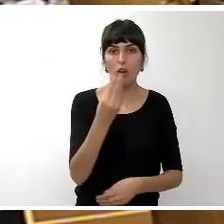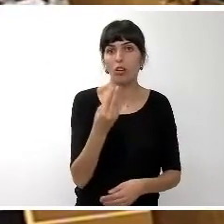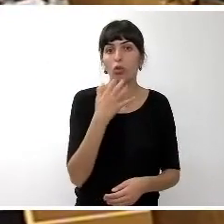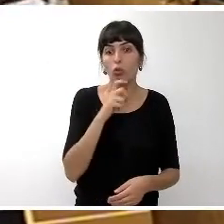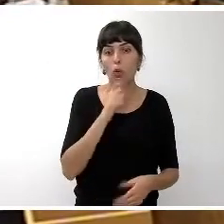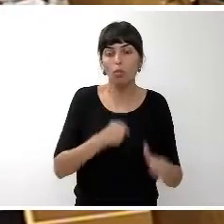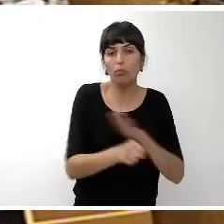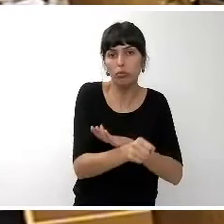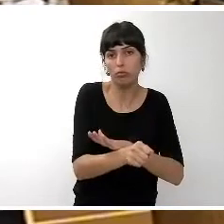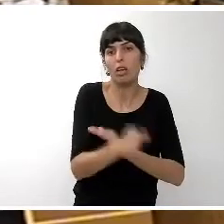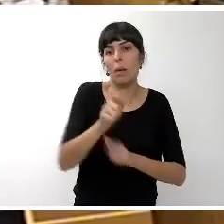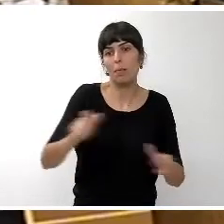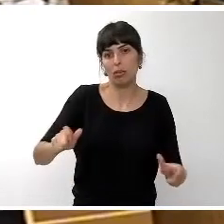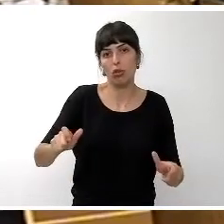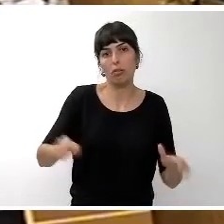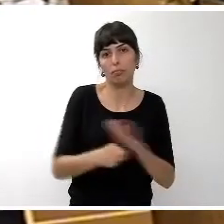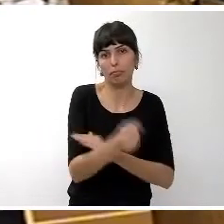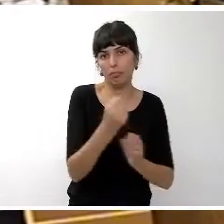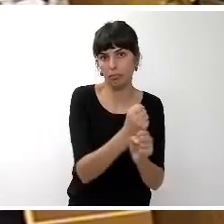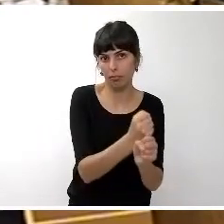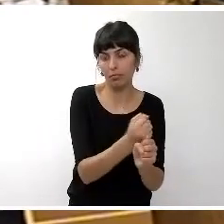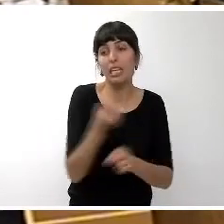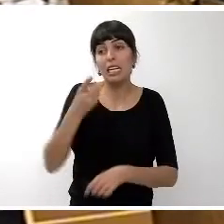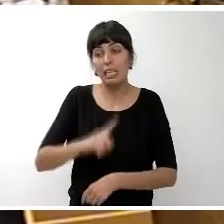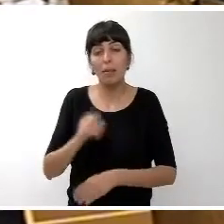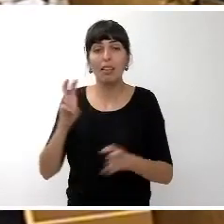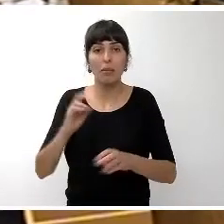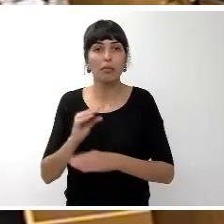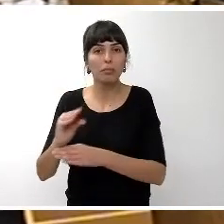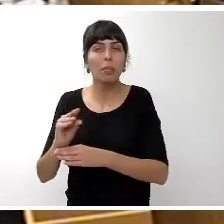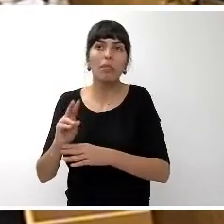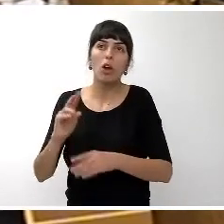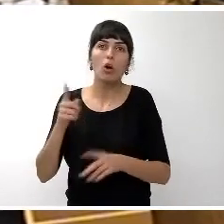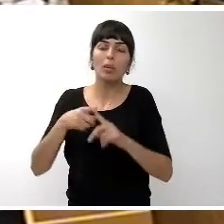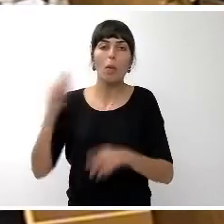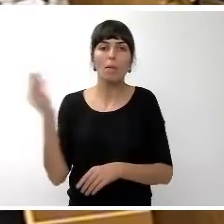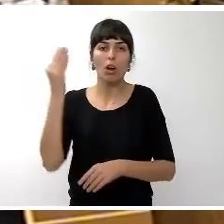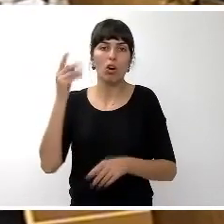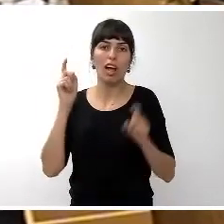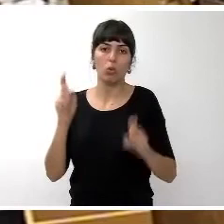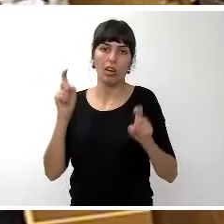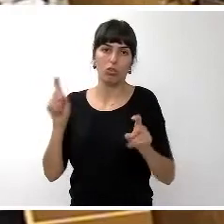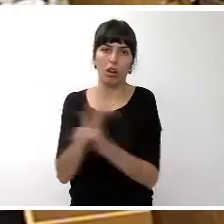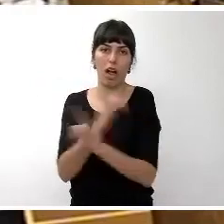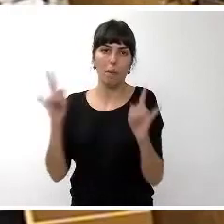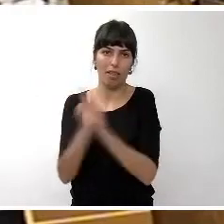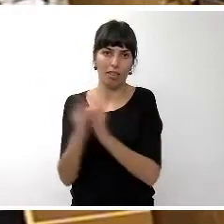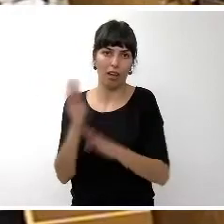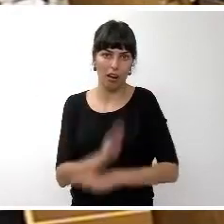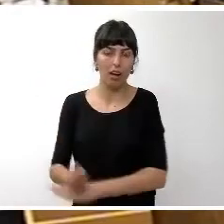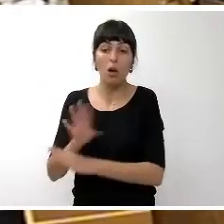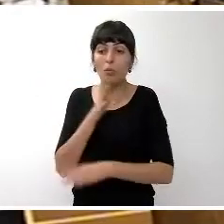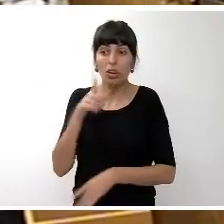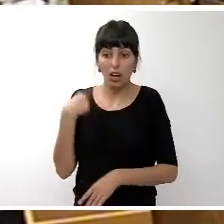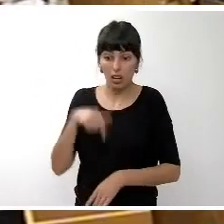dentro de la propia unidad y todo eso es subrayado por una mejora de la educación ambiental porque tenemos presente en este cabildo de